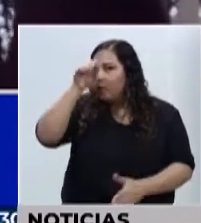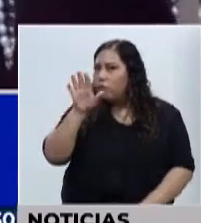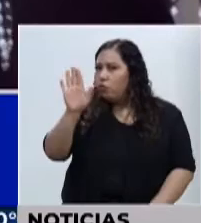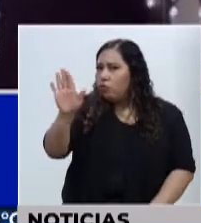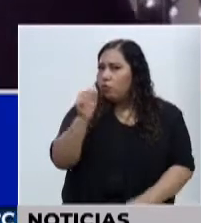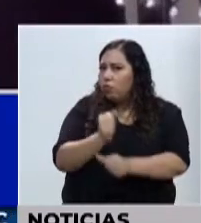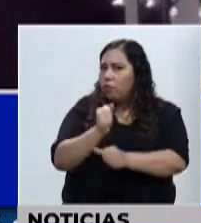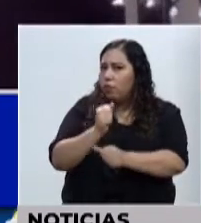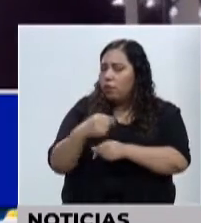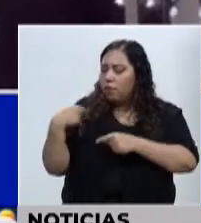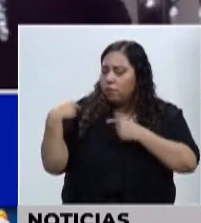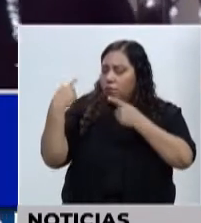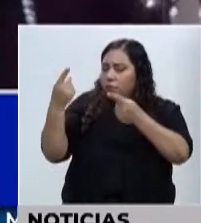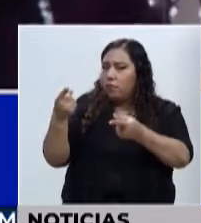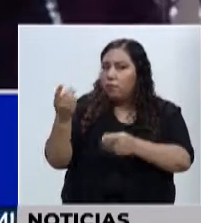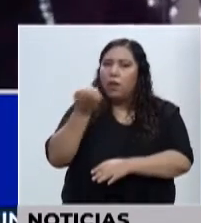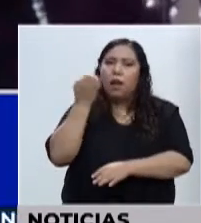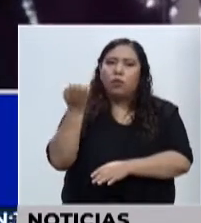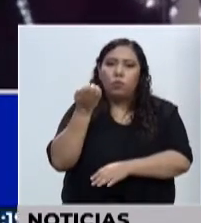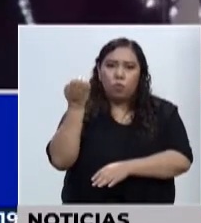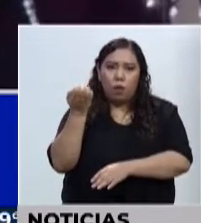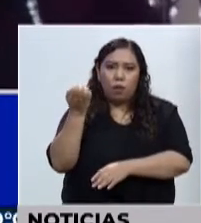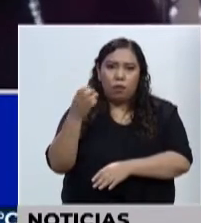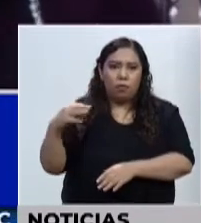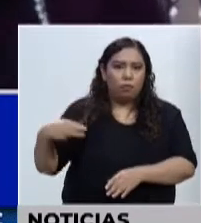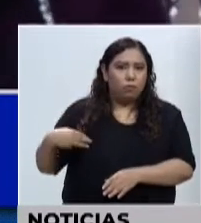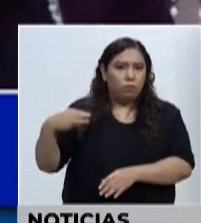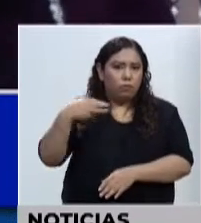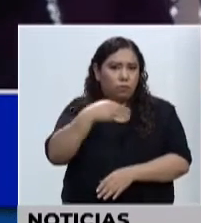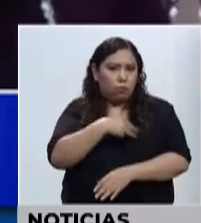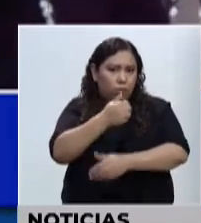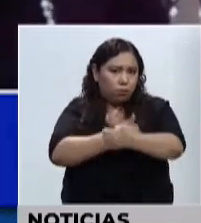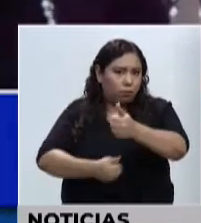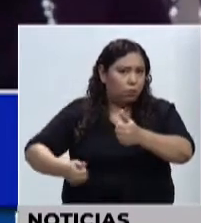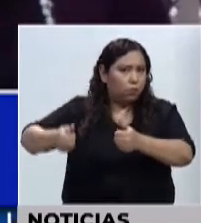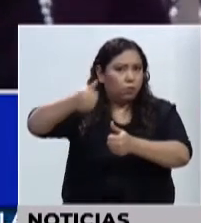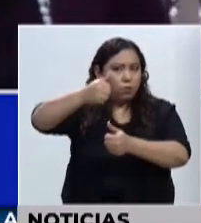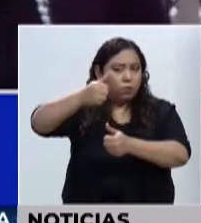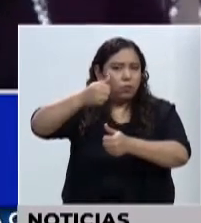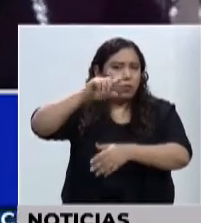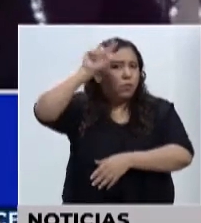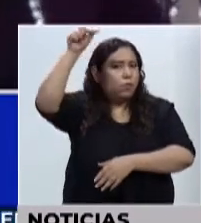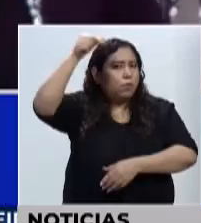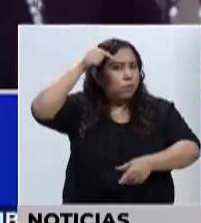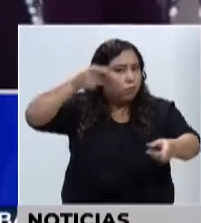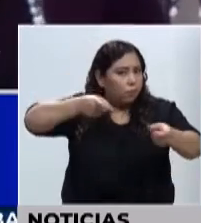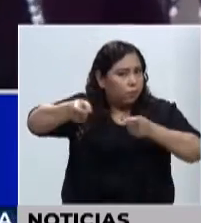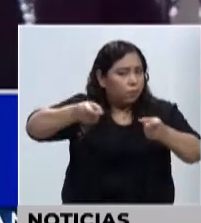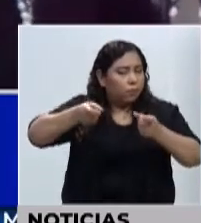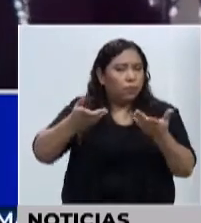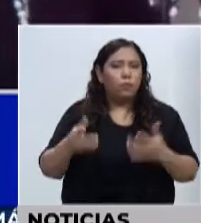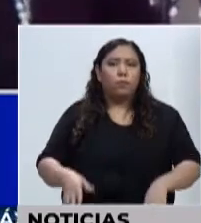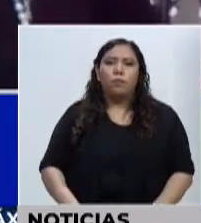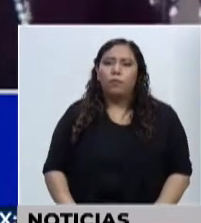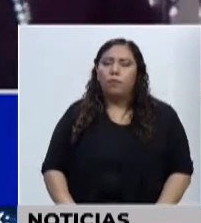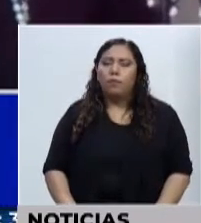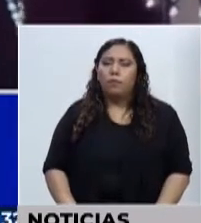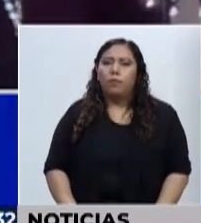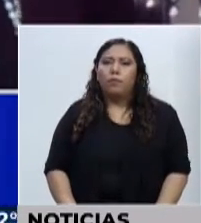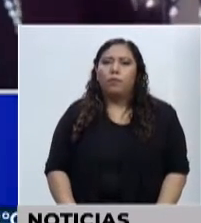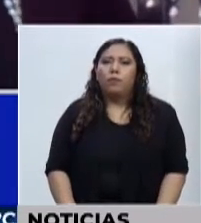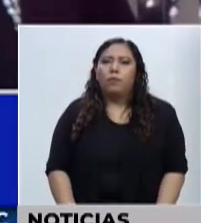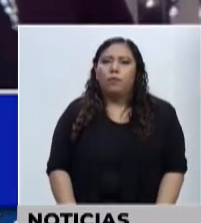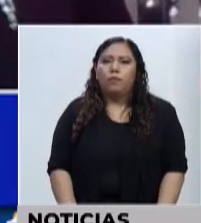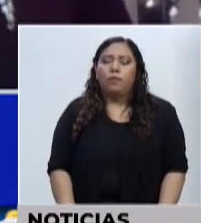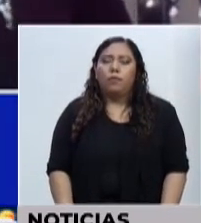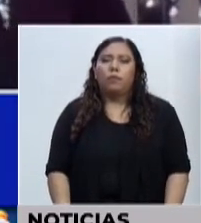que ha desarrollado en los últimos años la Escuela de Alta Gerencia Pública, tanto en el país como a nivel internacional, con todas sus participaciones.